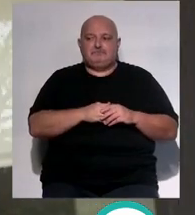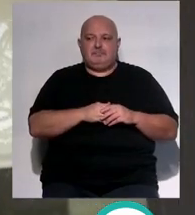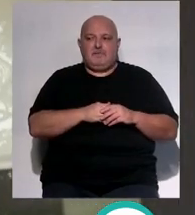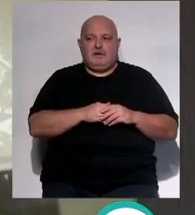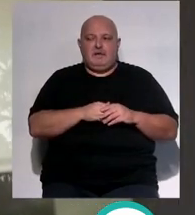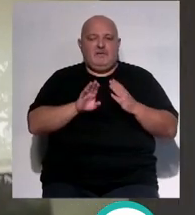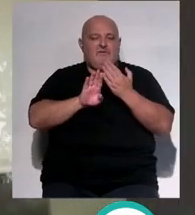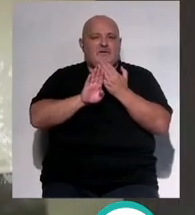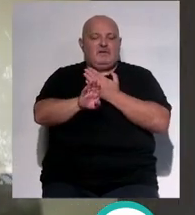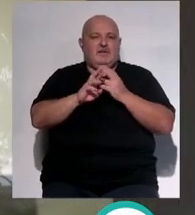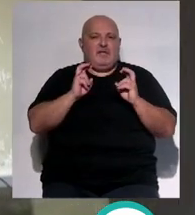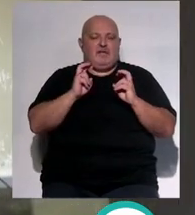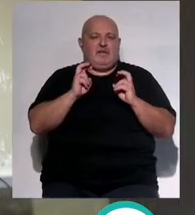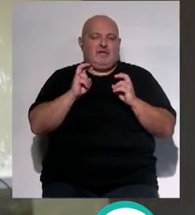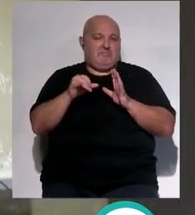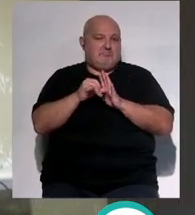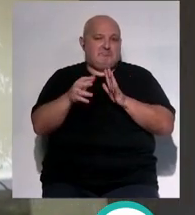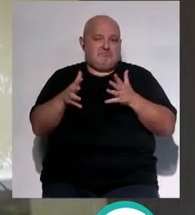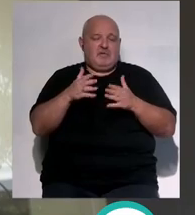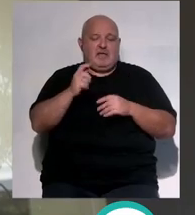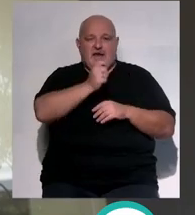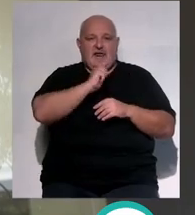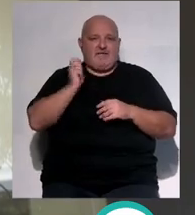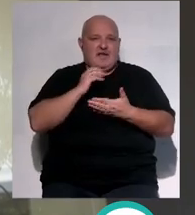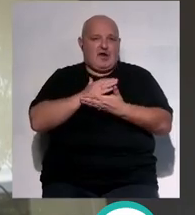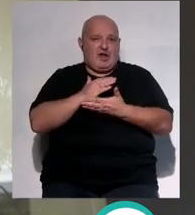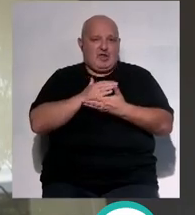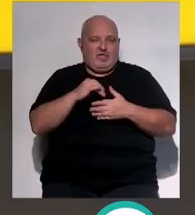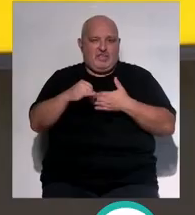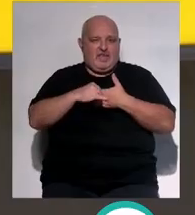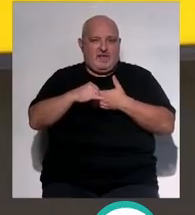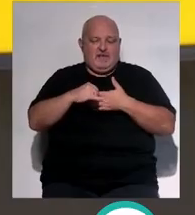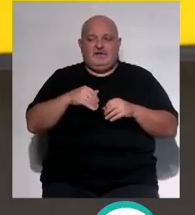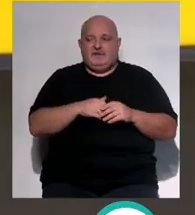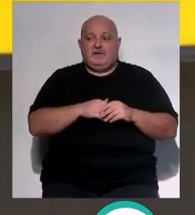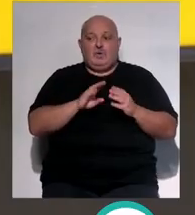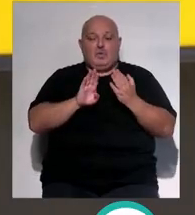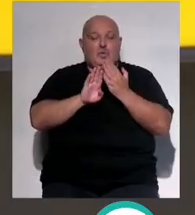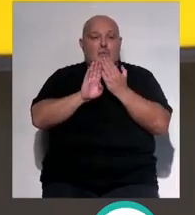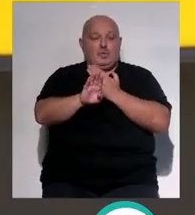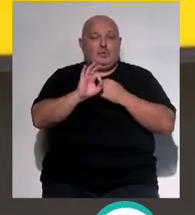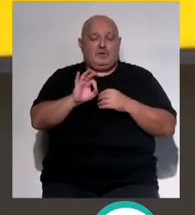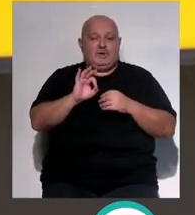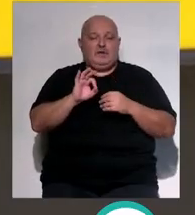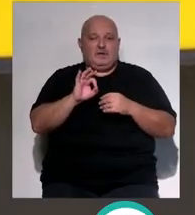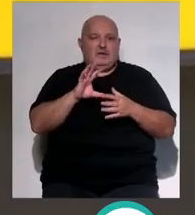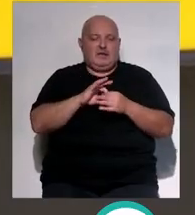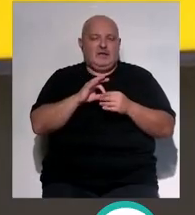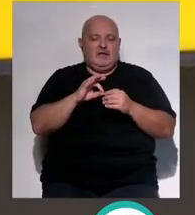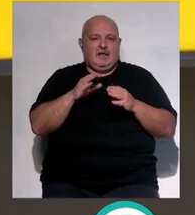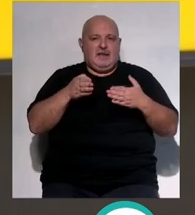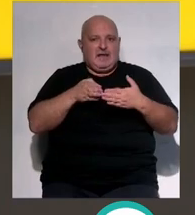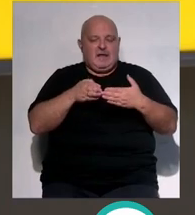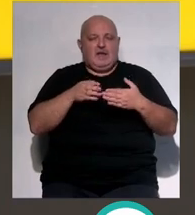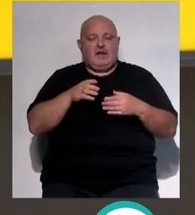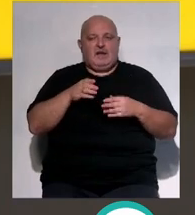en frente acera de enfrente a la altura de las esclavas en la avenida principal de Cádiz efectivamente justamente en frente del colegio de las esclavas haciendo esquina